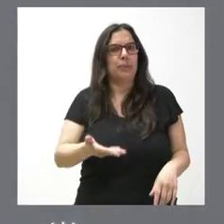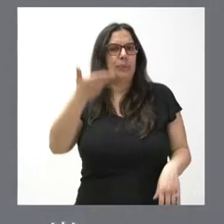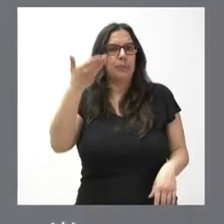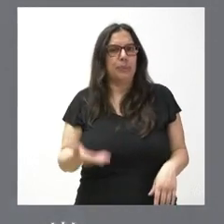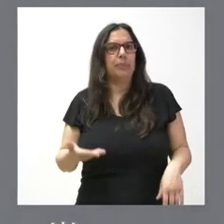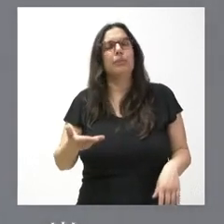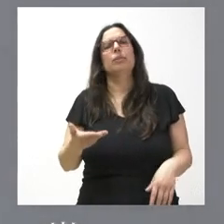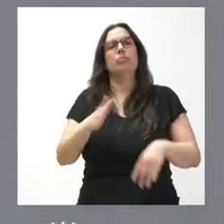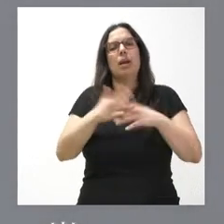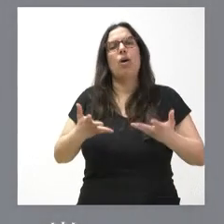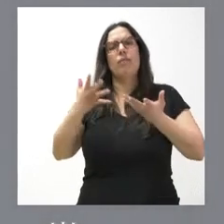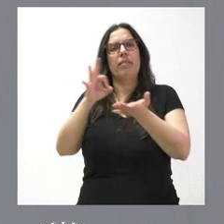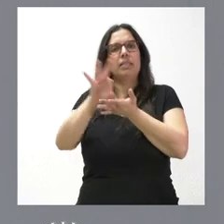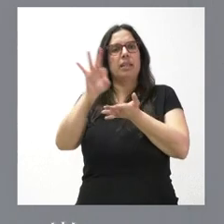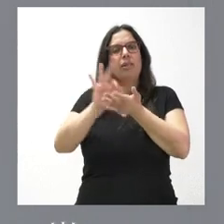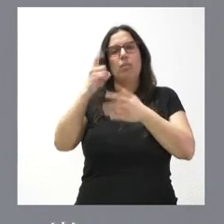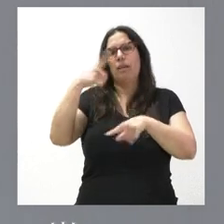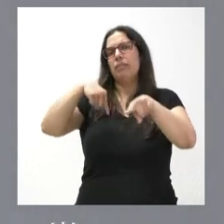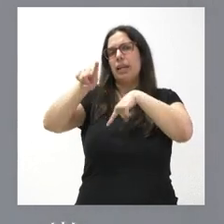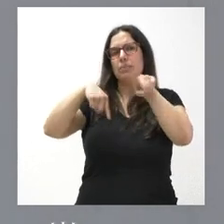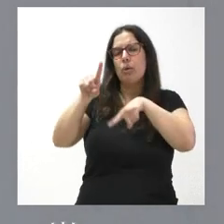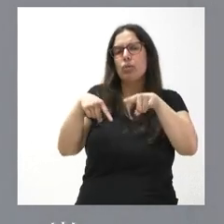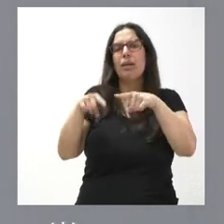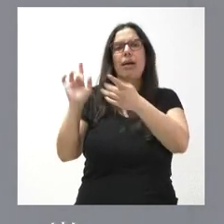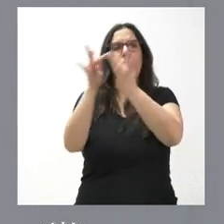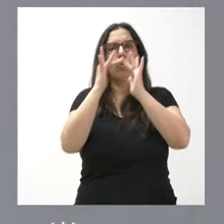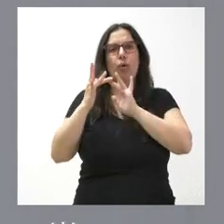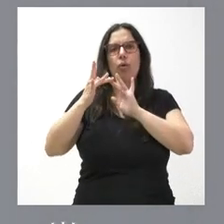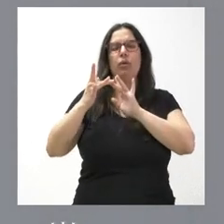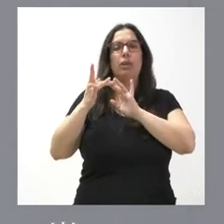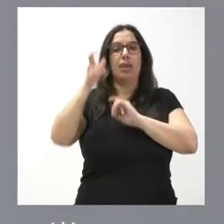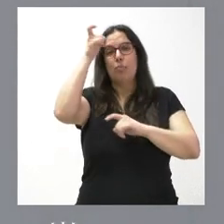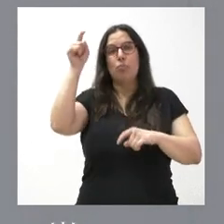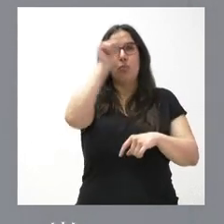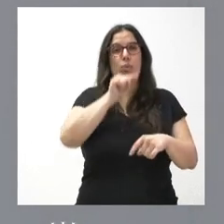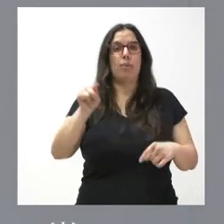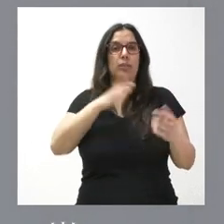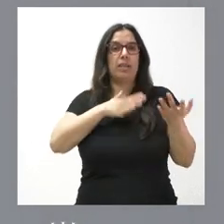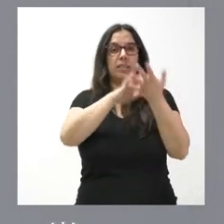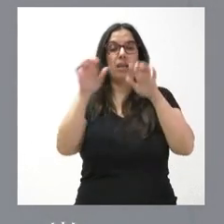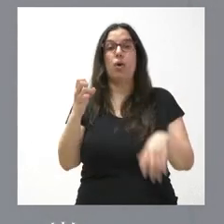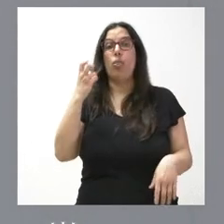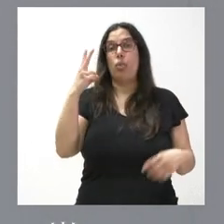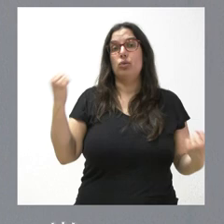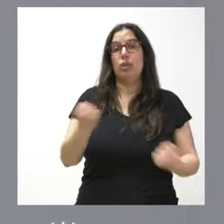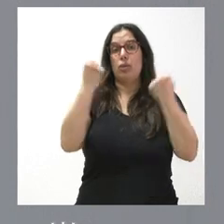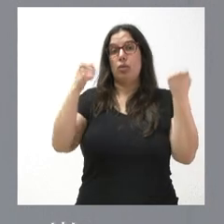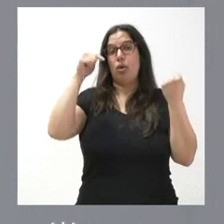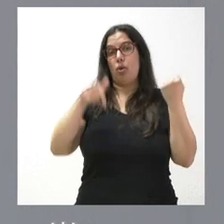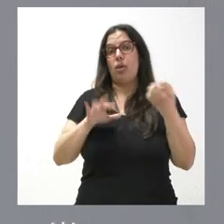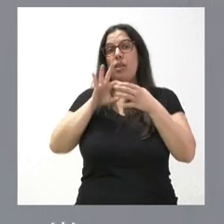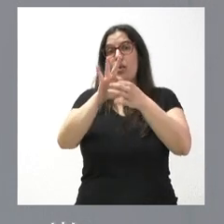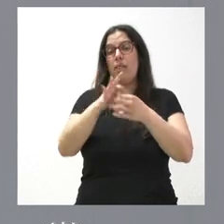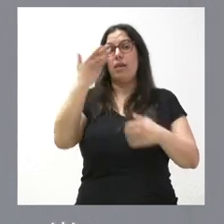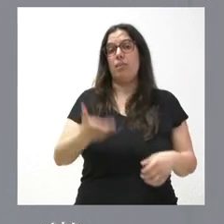aportación para dar servicio fundamentalmente al transporte, a la conectividad y al mundo rural en Castilla y León. Dos actuaciones muy relevantes en el día de hoy, tanto